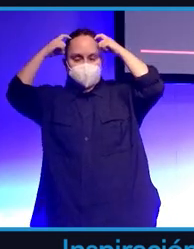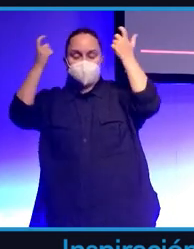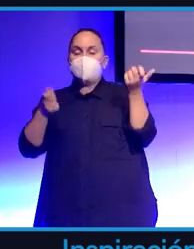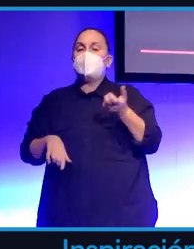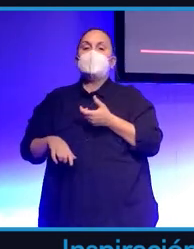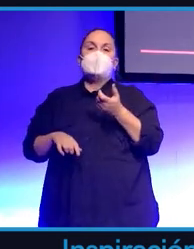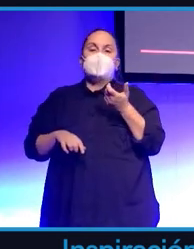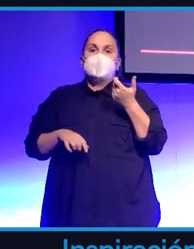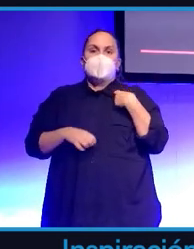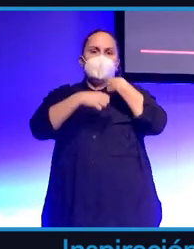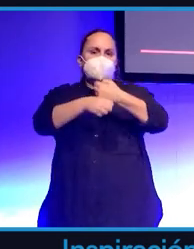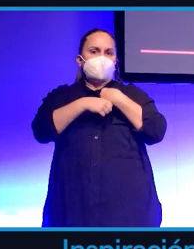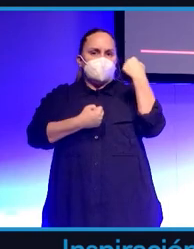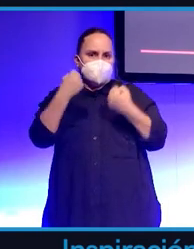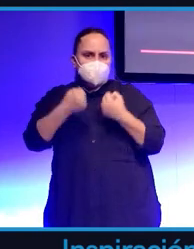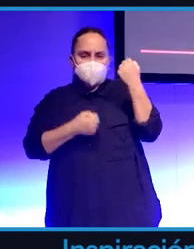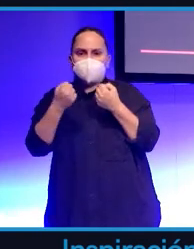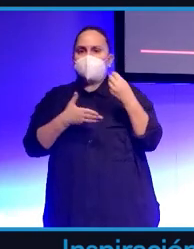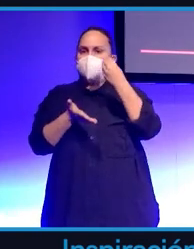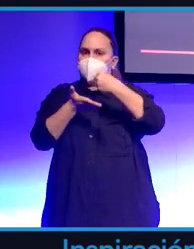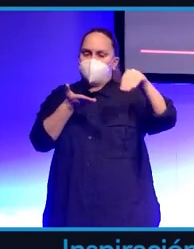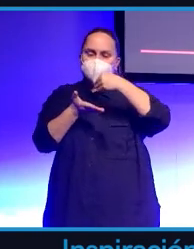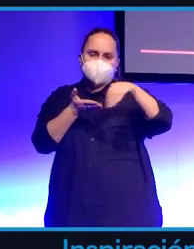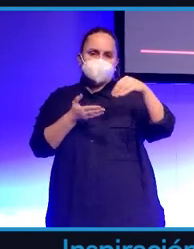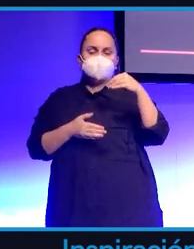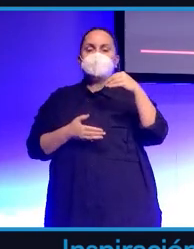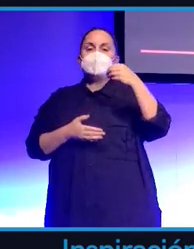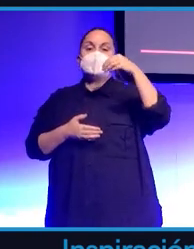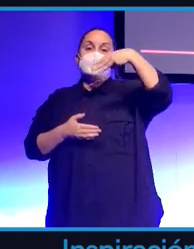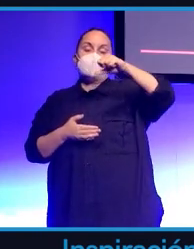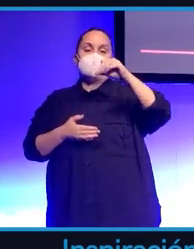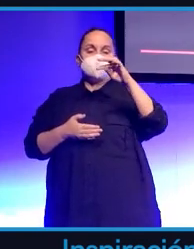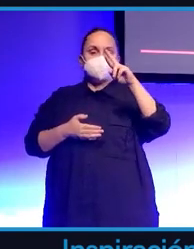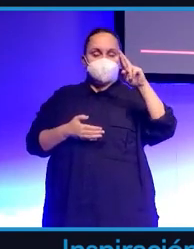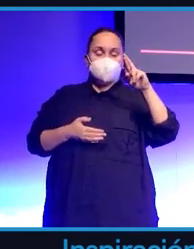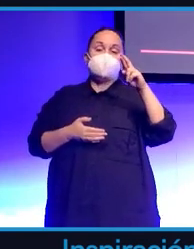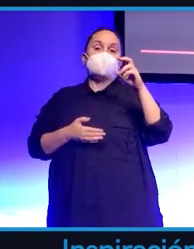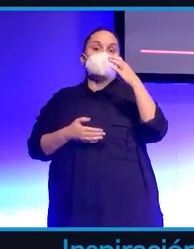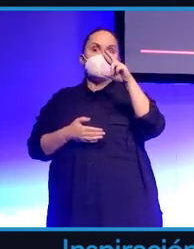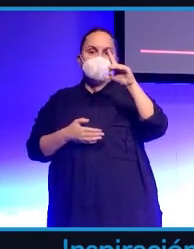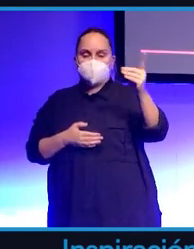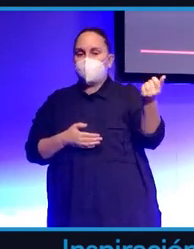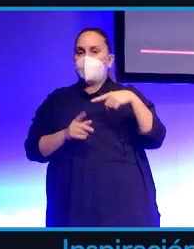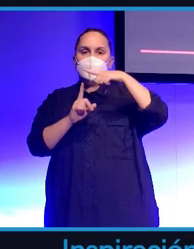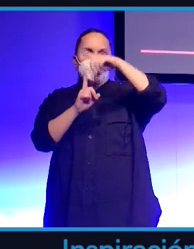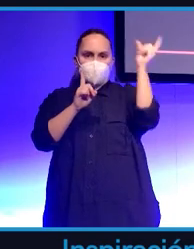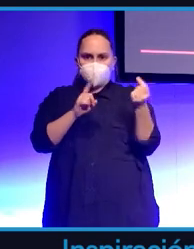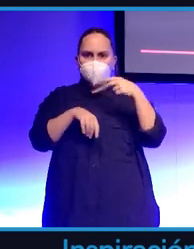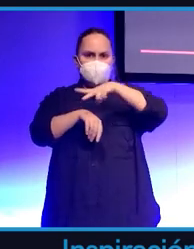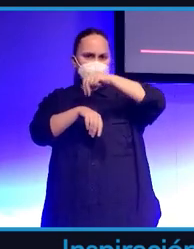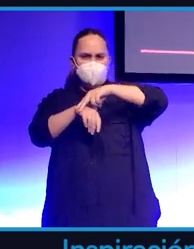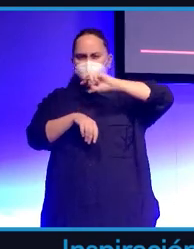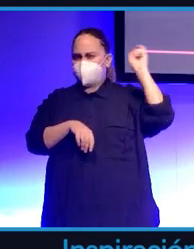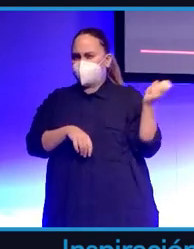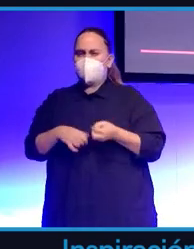con Mastercard con Ikea con Volafone con 86 marcas y hemos hecho ya 230 proyectos en estos